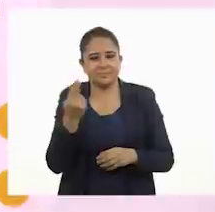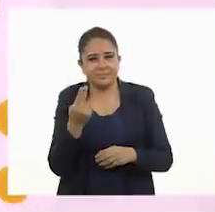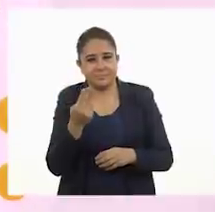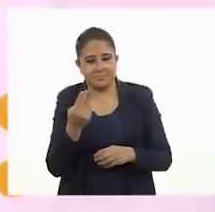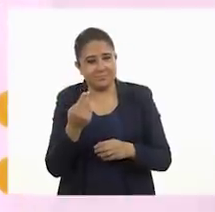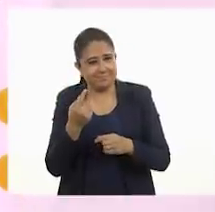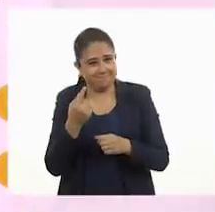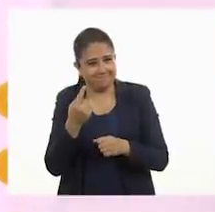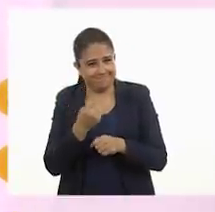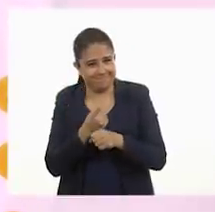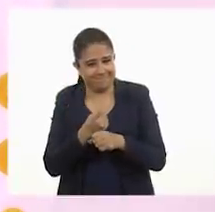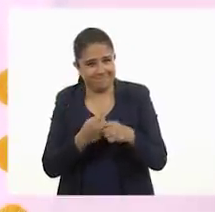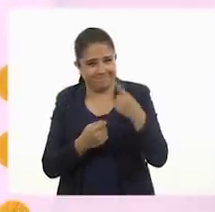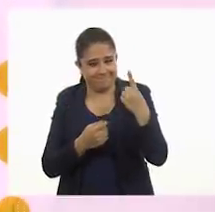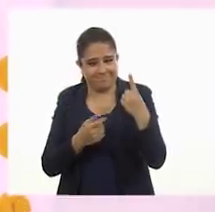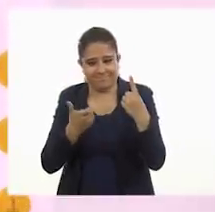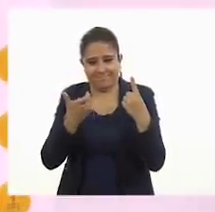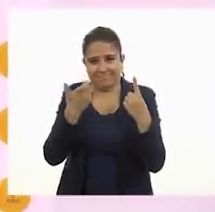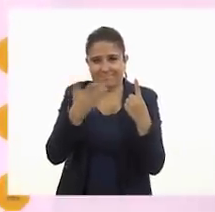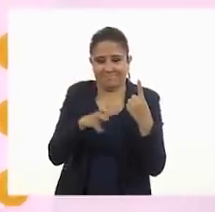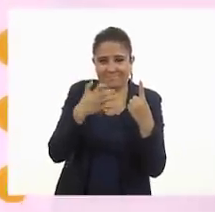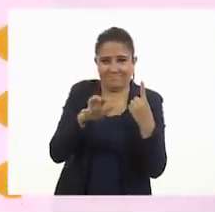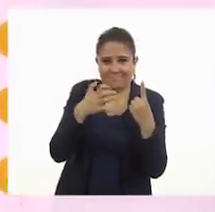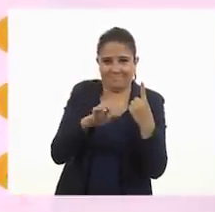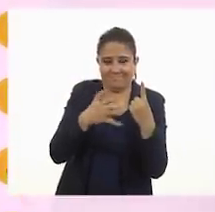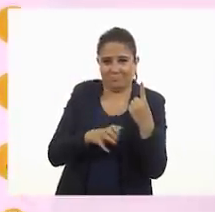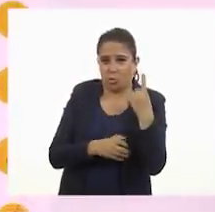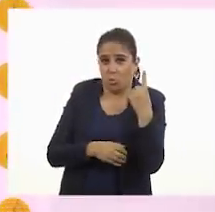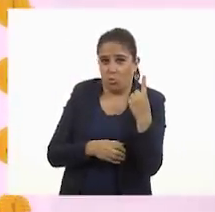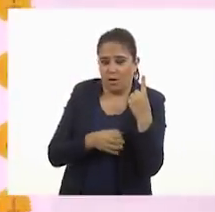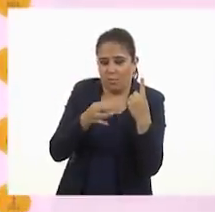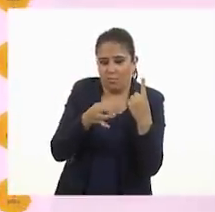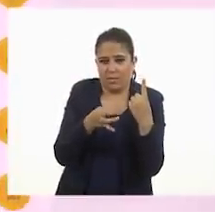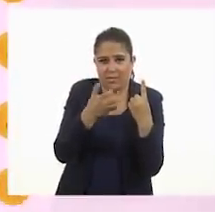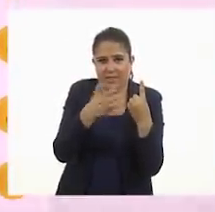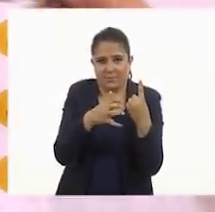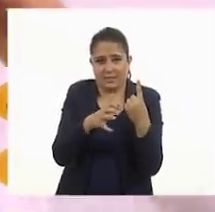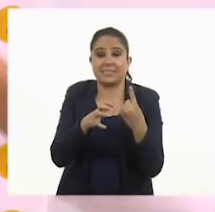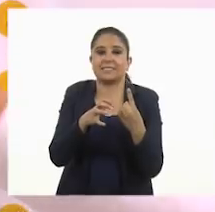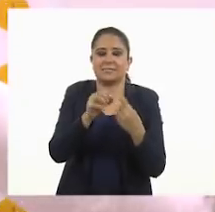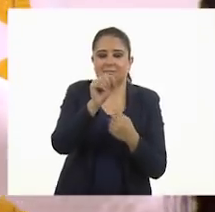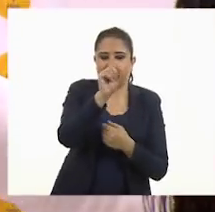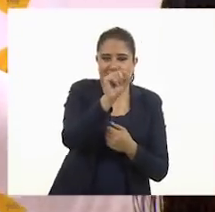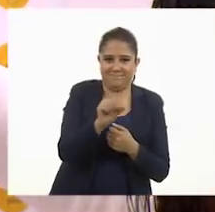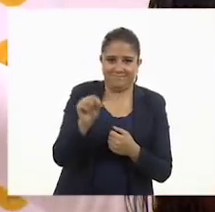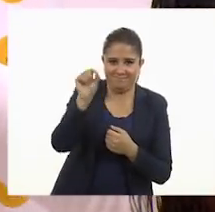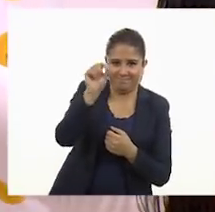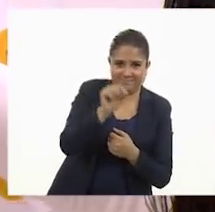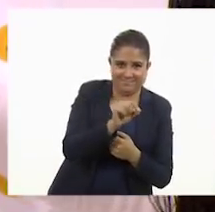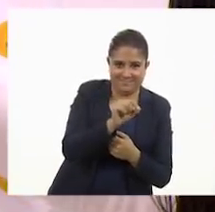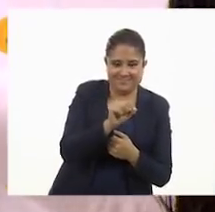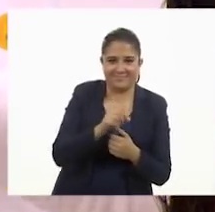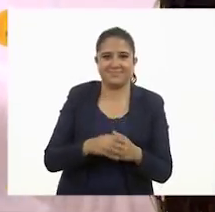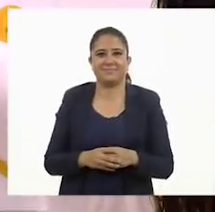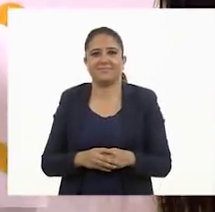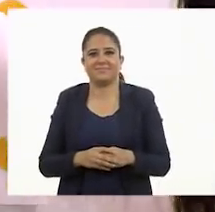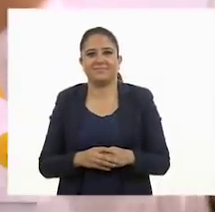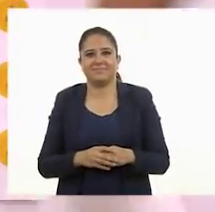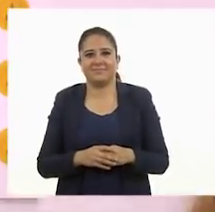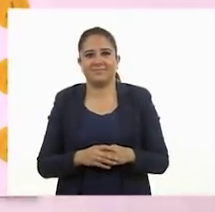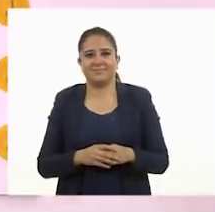primero una moneda de diez pesos. Una moneda. Entonces, tachamos una moneda de diez pesos.